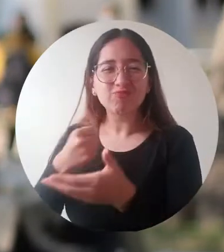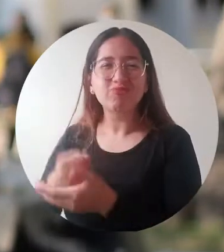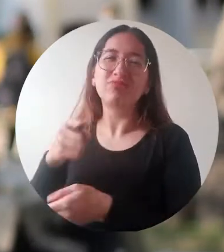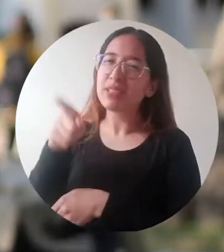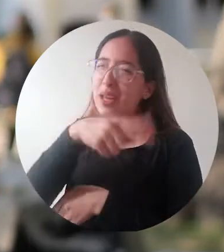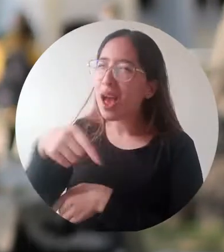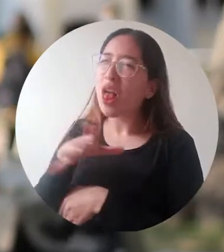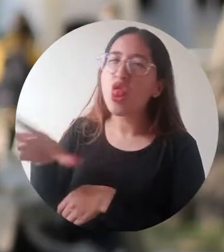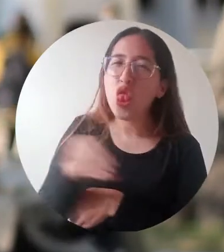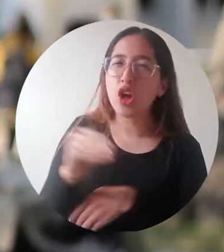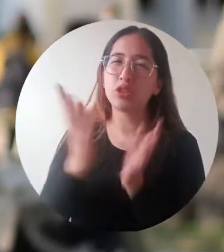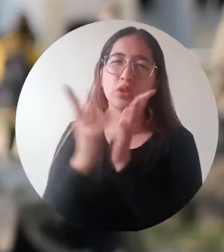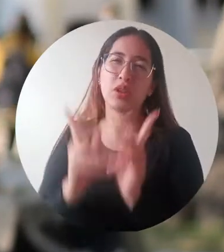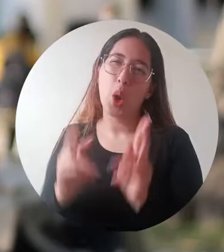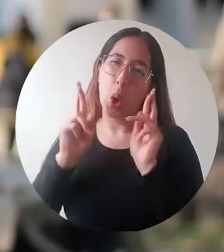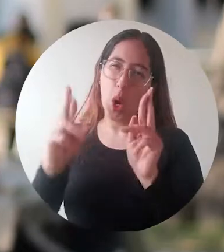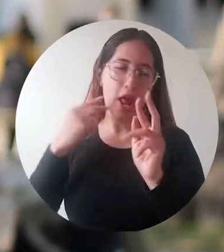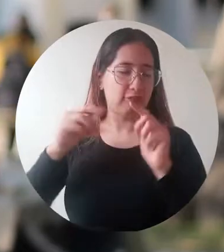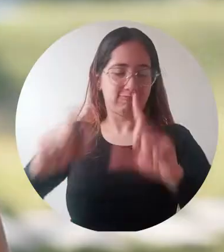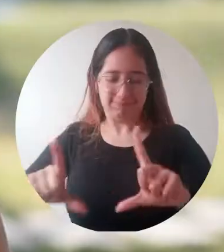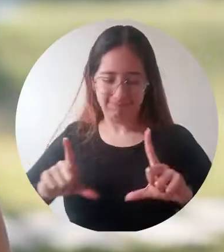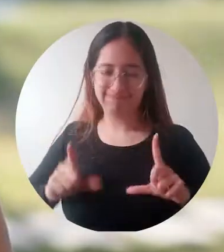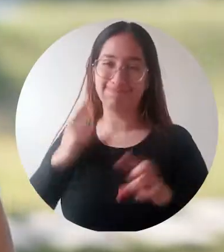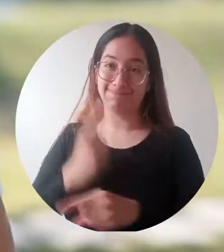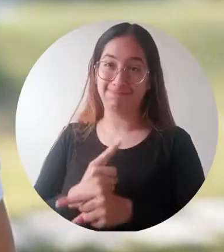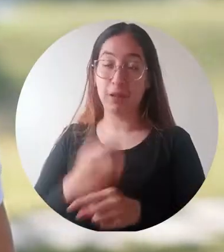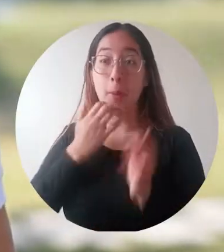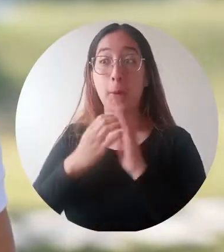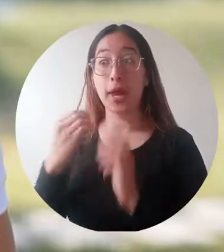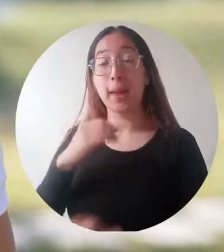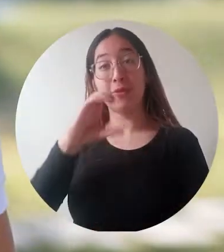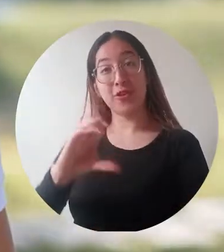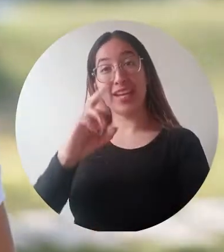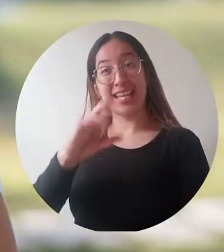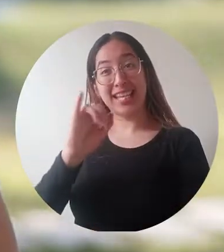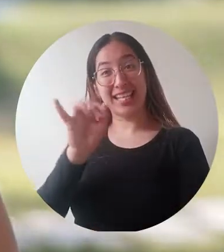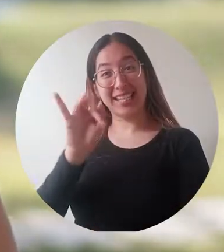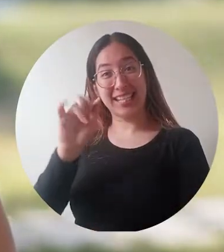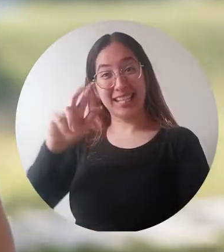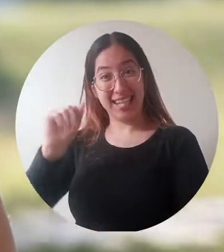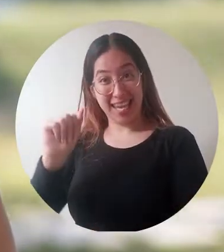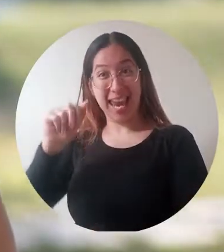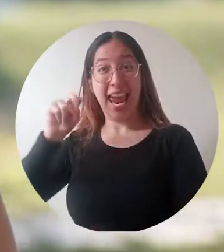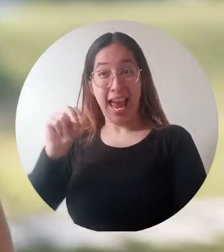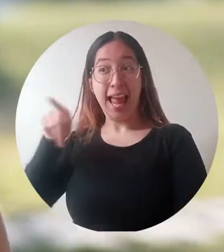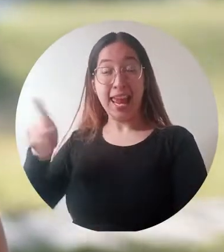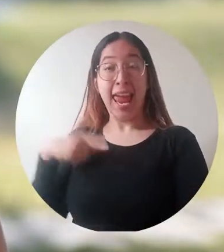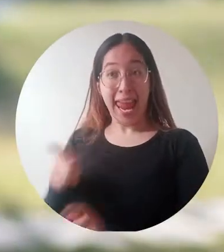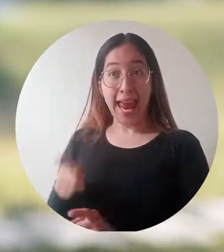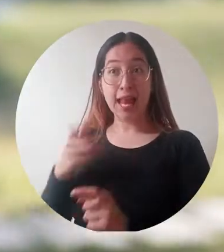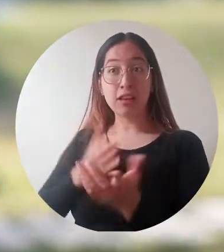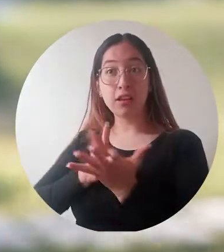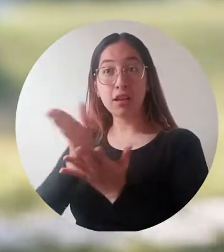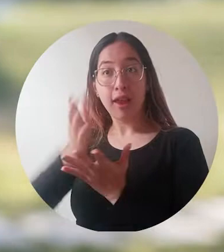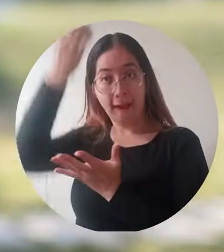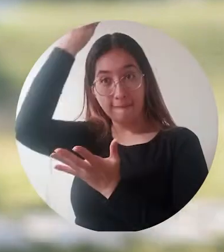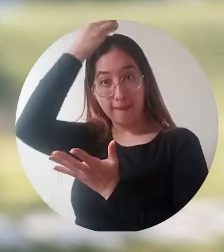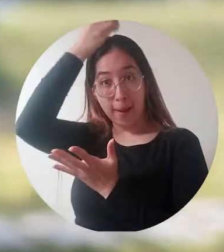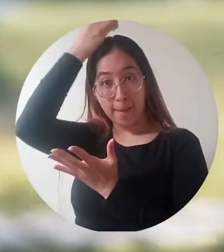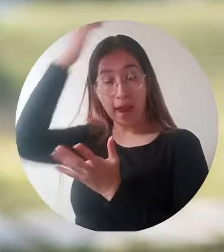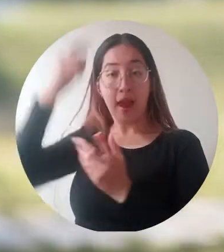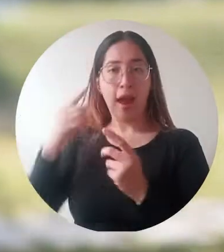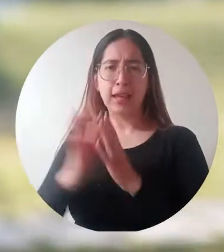iniciar y culminar su formación universitaria. Conozcamos a Cristian Parra Camacho, uno de nuestros compañeros del programa de